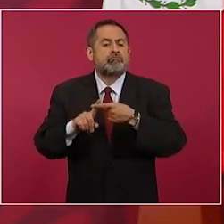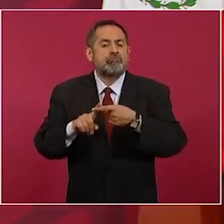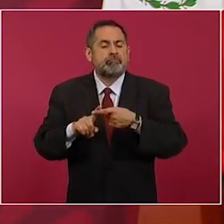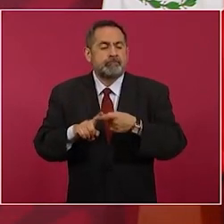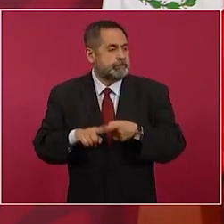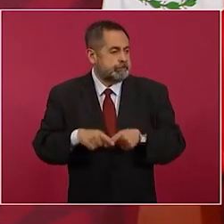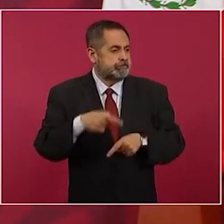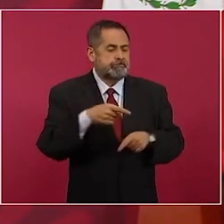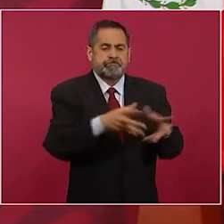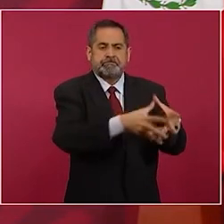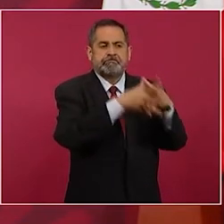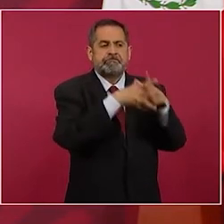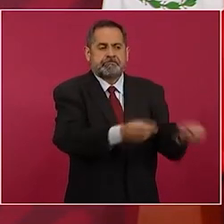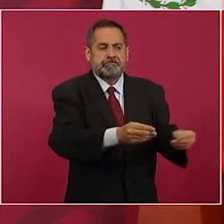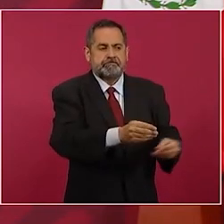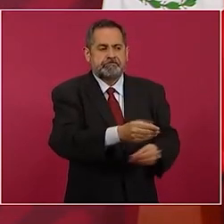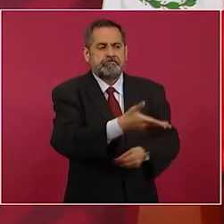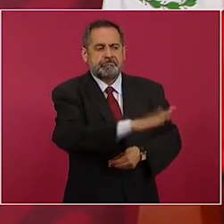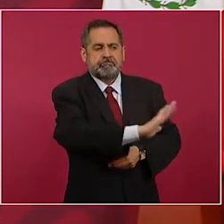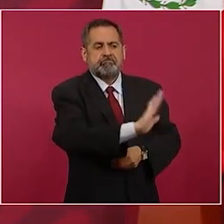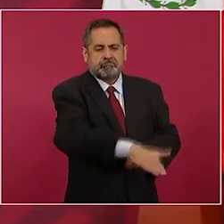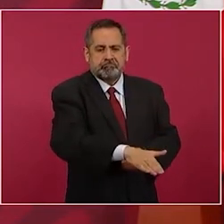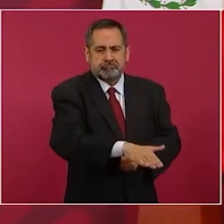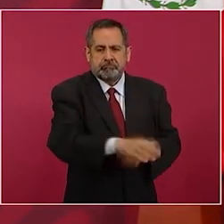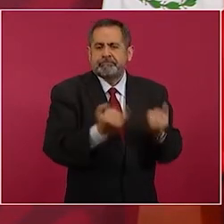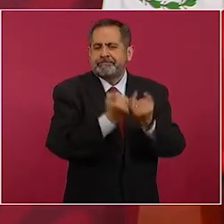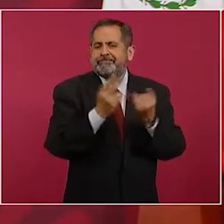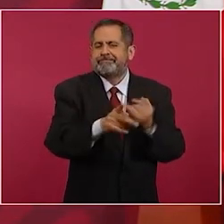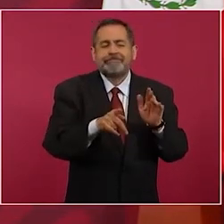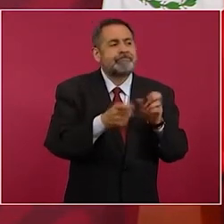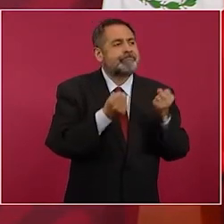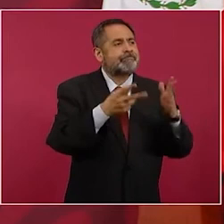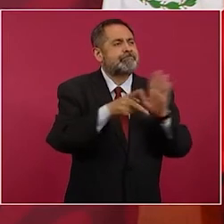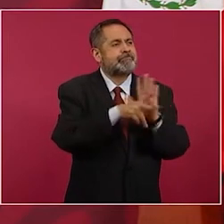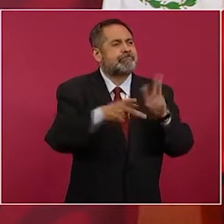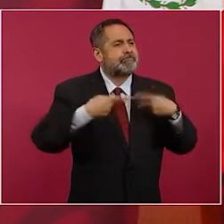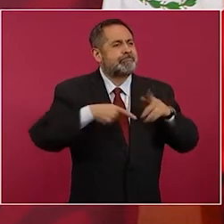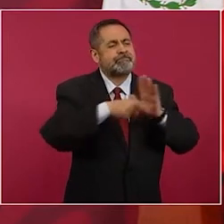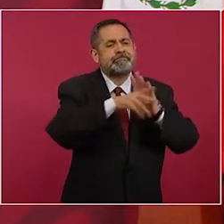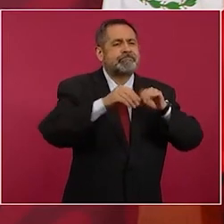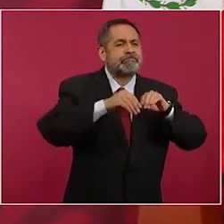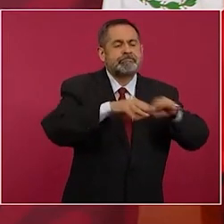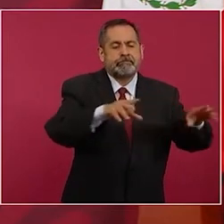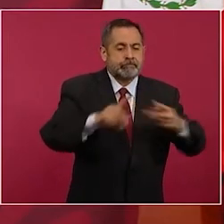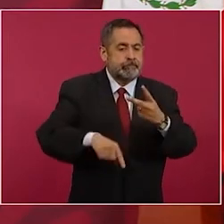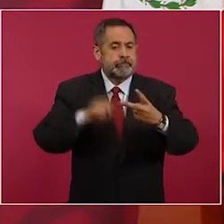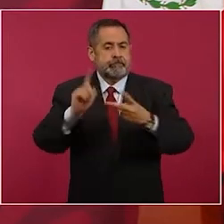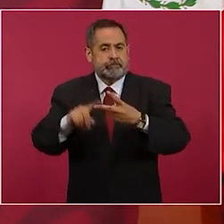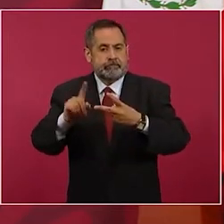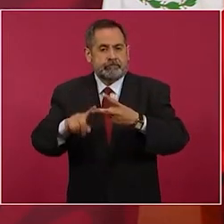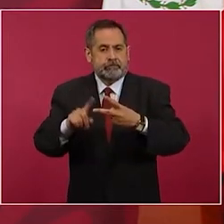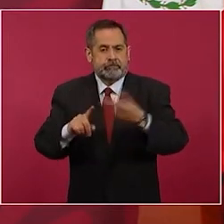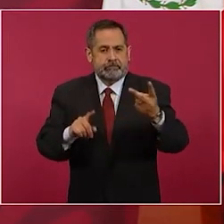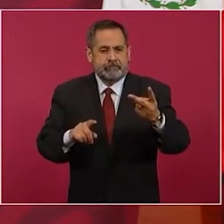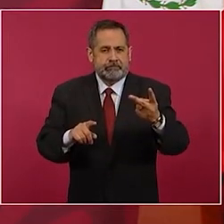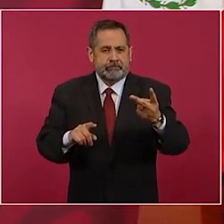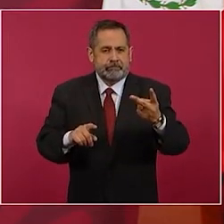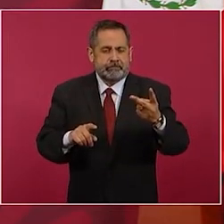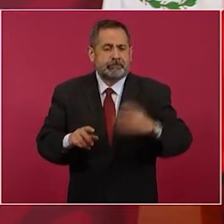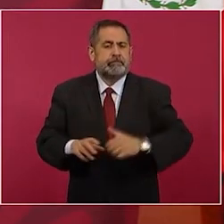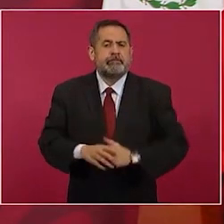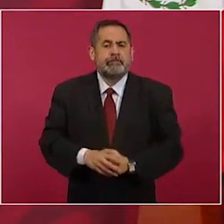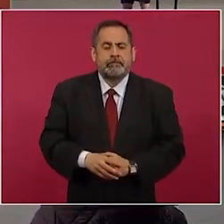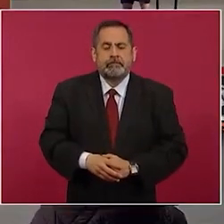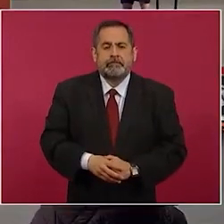desapareciéndolo quitándoles la vida como ocurre con muchos periodistas o dos te forman